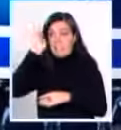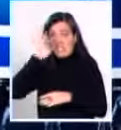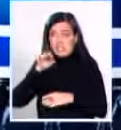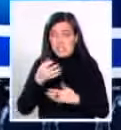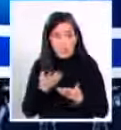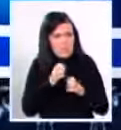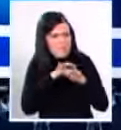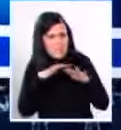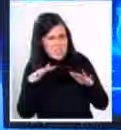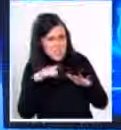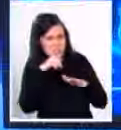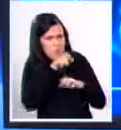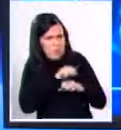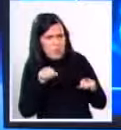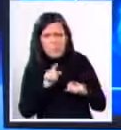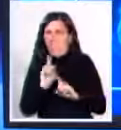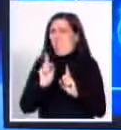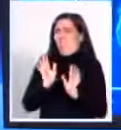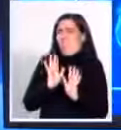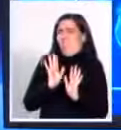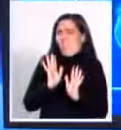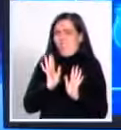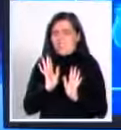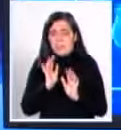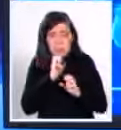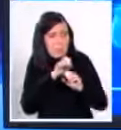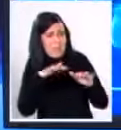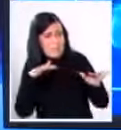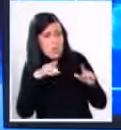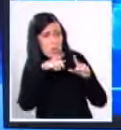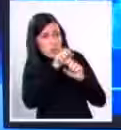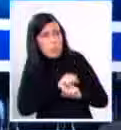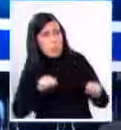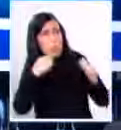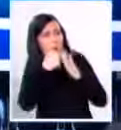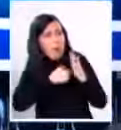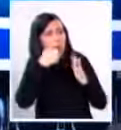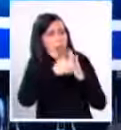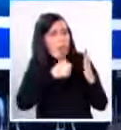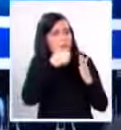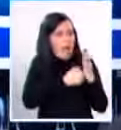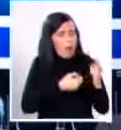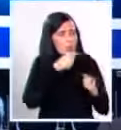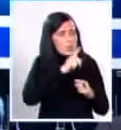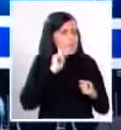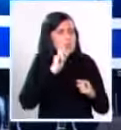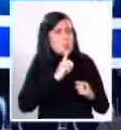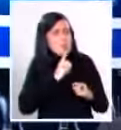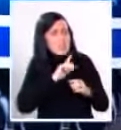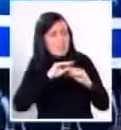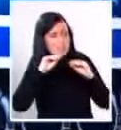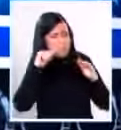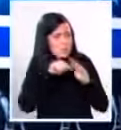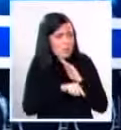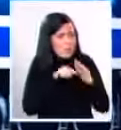Es una maravilla. No, ¿qué va a ser? Pero es una maravilla lo que ha hecho usted, digo. A partir de casi una sordera total